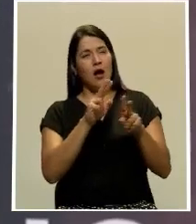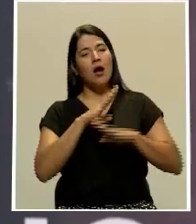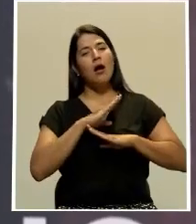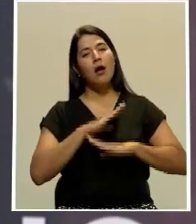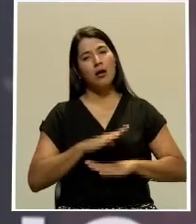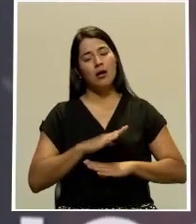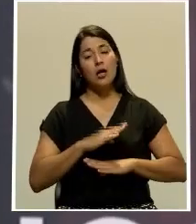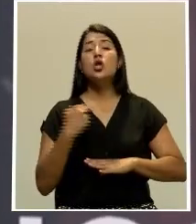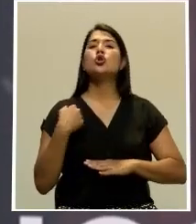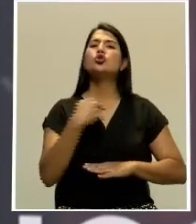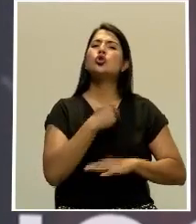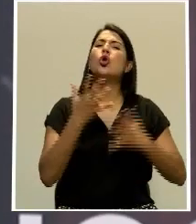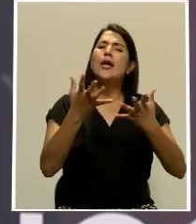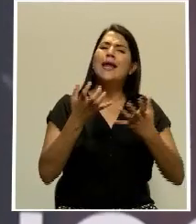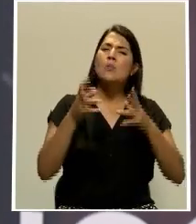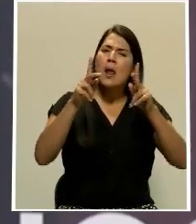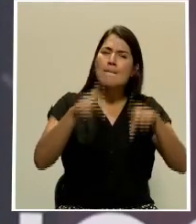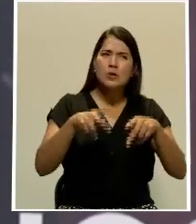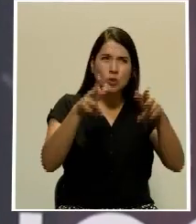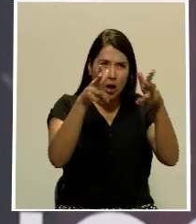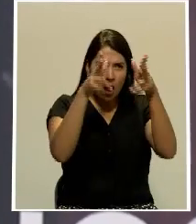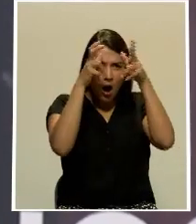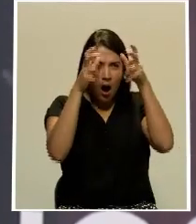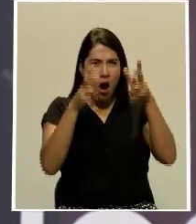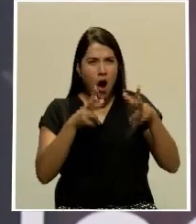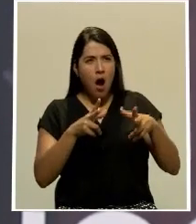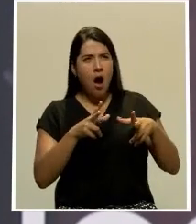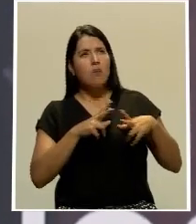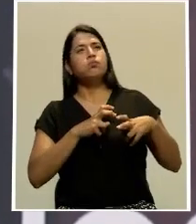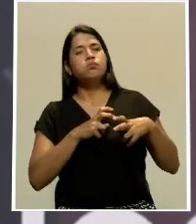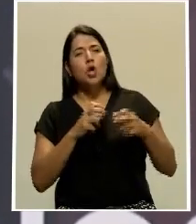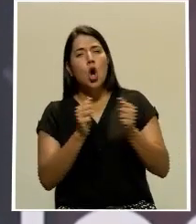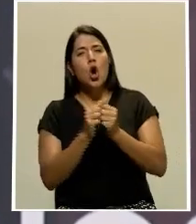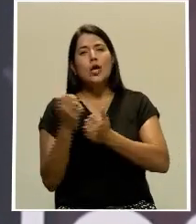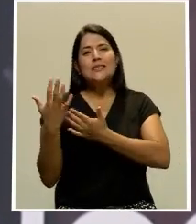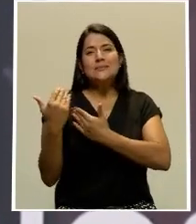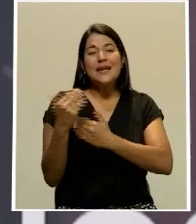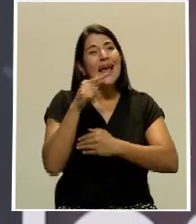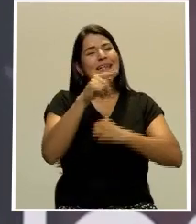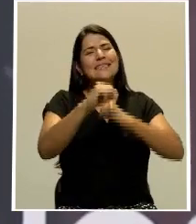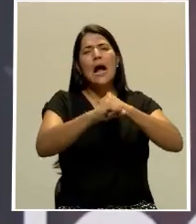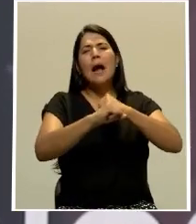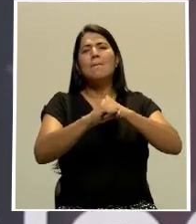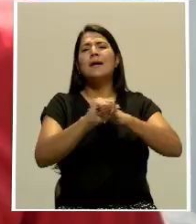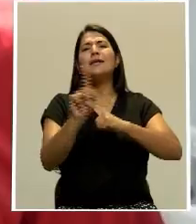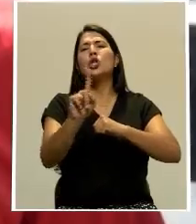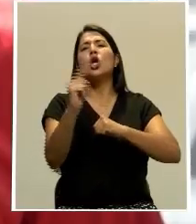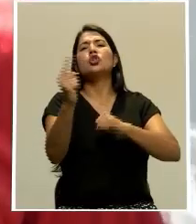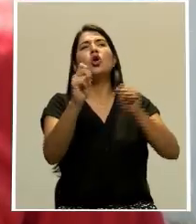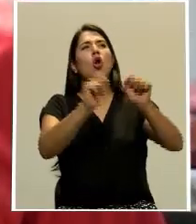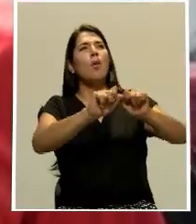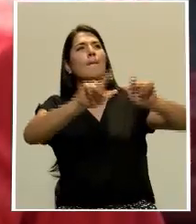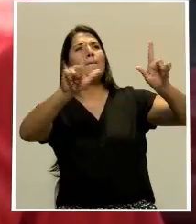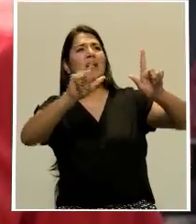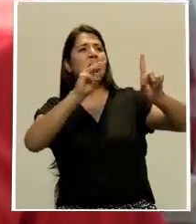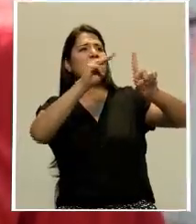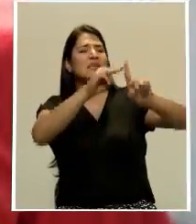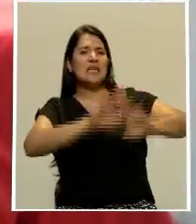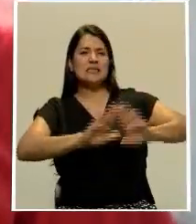Queremos llenar la mente y el corazón de la gente de esperanza. Esta campaña no solo son vallas, ¿verdad?, son otro tipo de